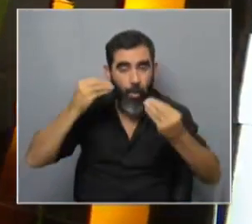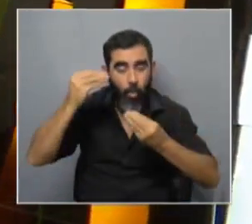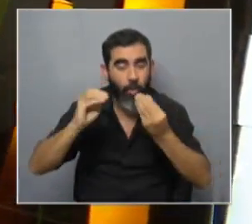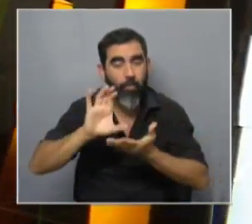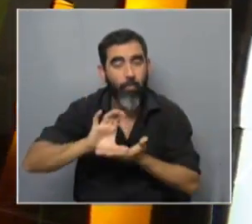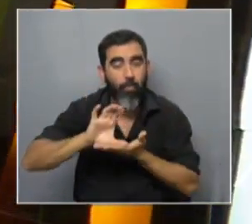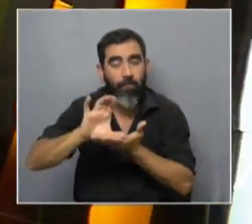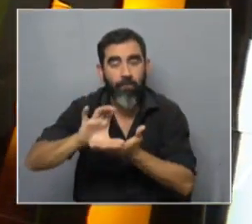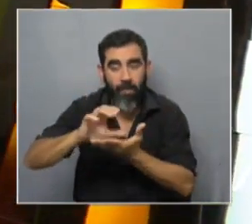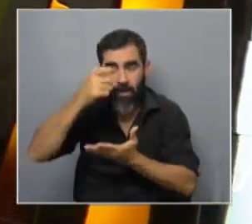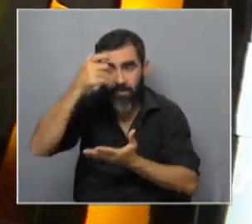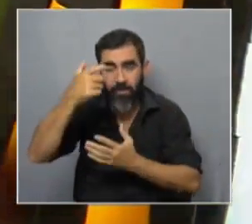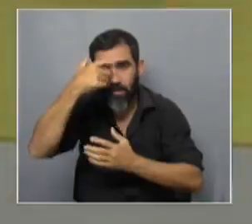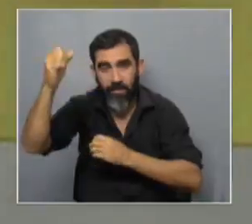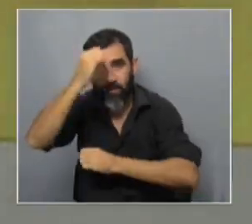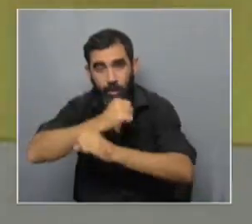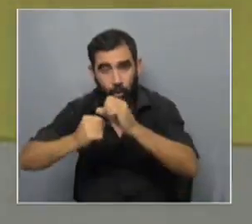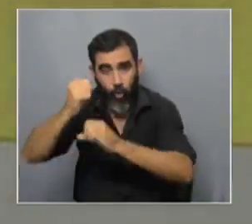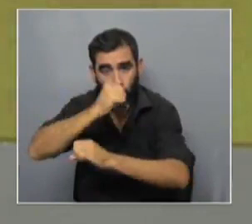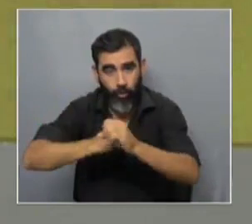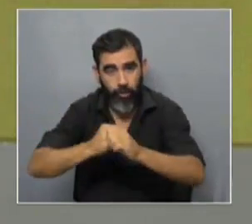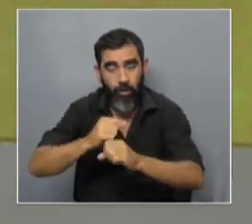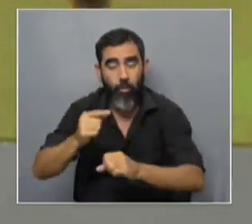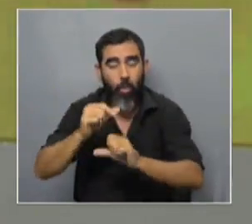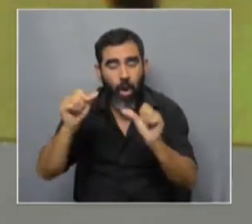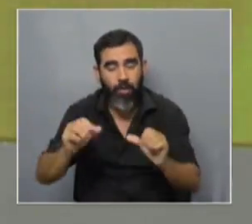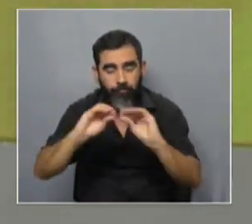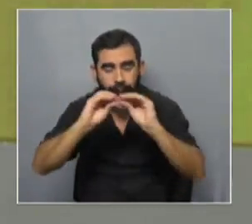de la ciencia y la tecnología vos estabas haciendo un poco números